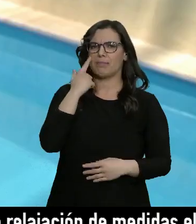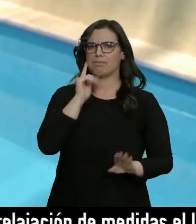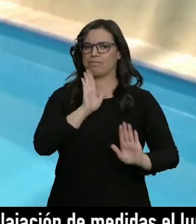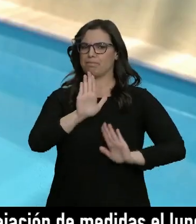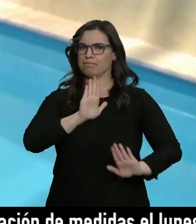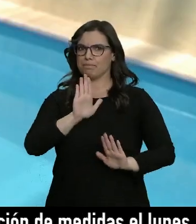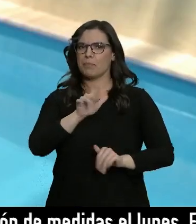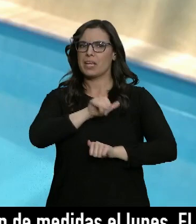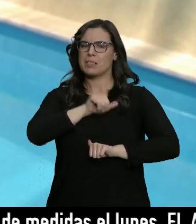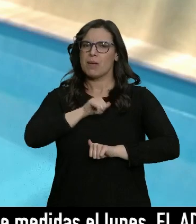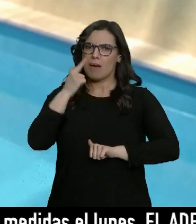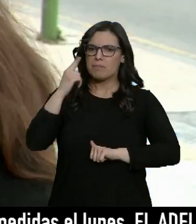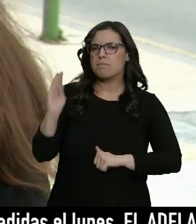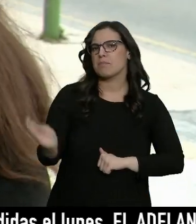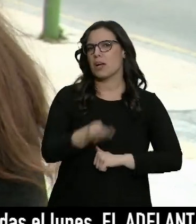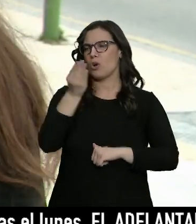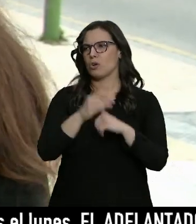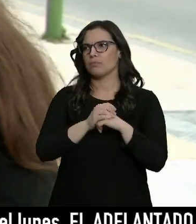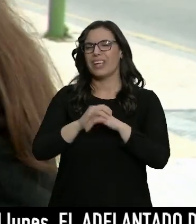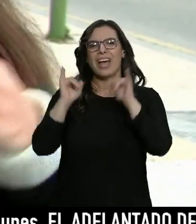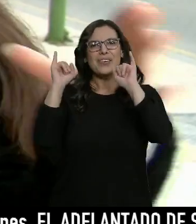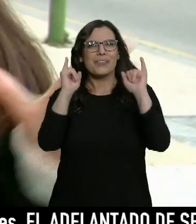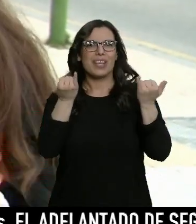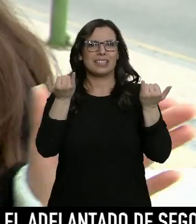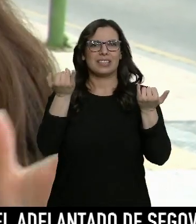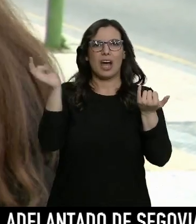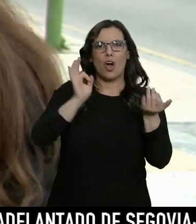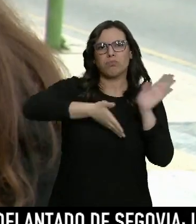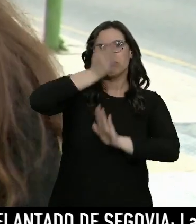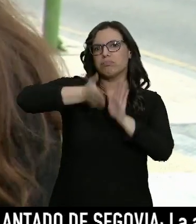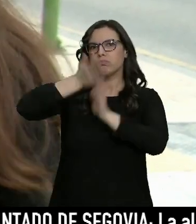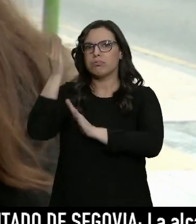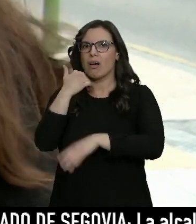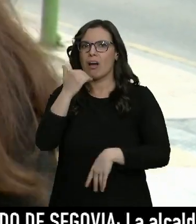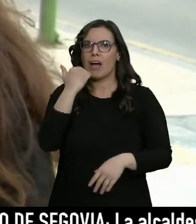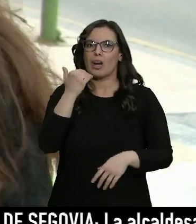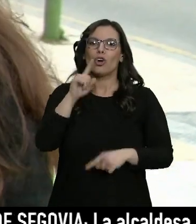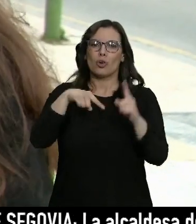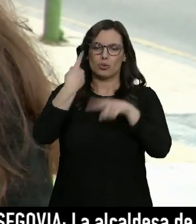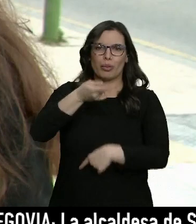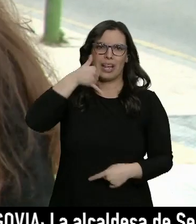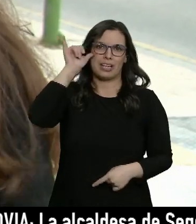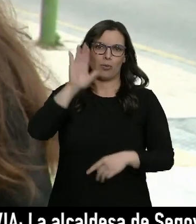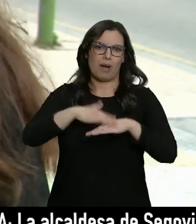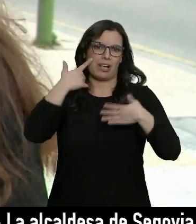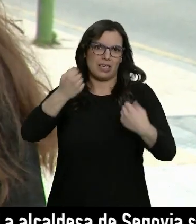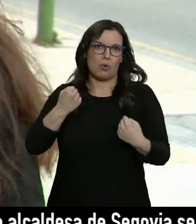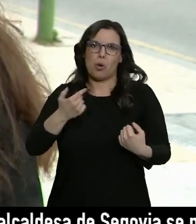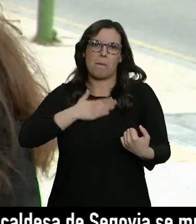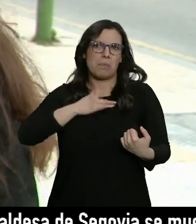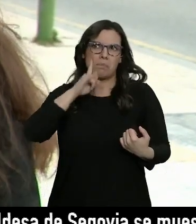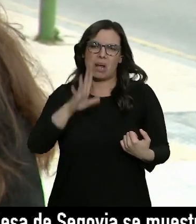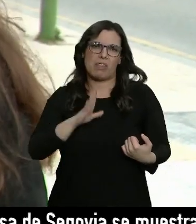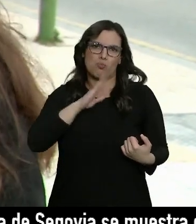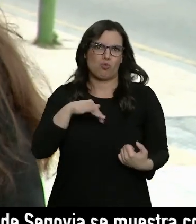cautela y esperar a que todo mejore. Salir de fiesta o irse a algún sitio conlleva riesgo para la salud, entonces a mí no me